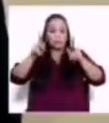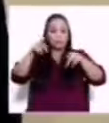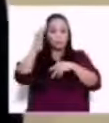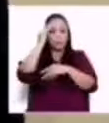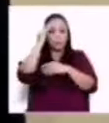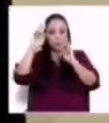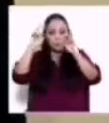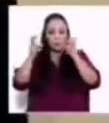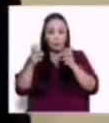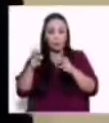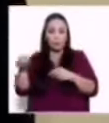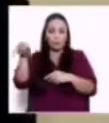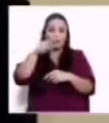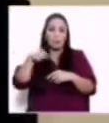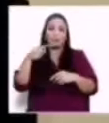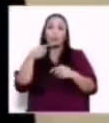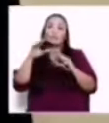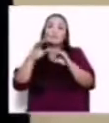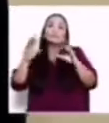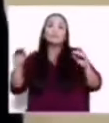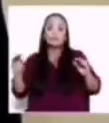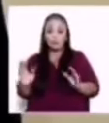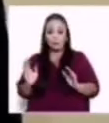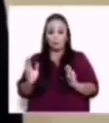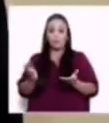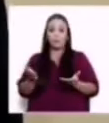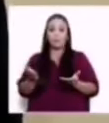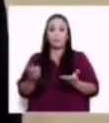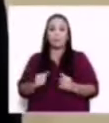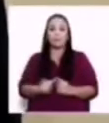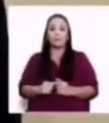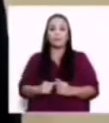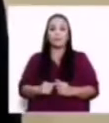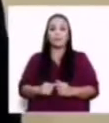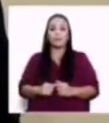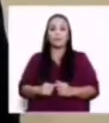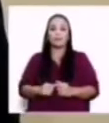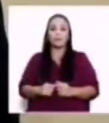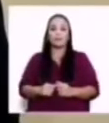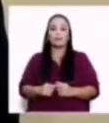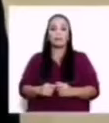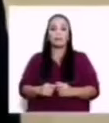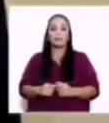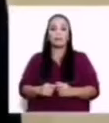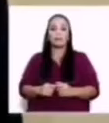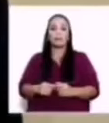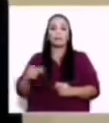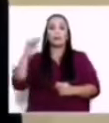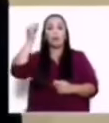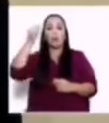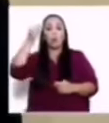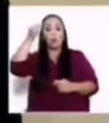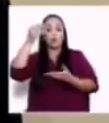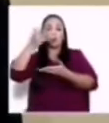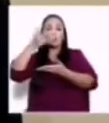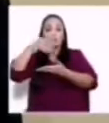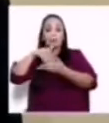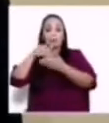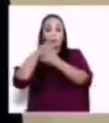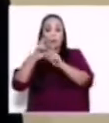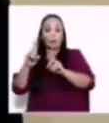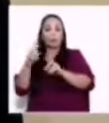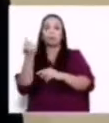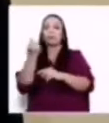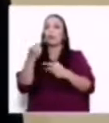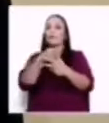dicen que gobiernos de centro democrático, solo hay tres en estos